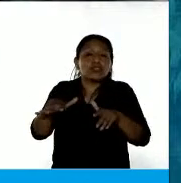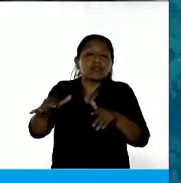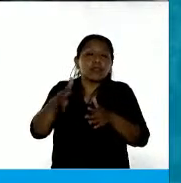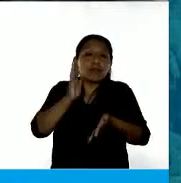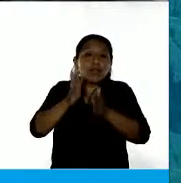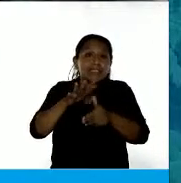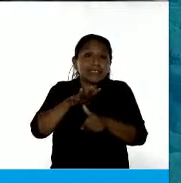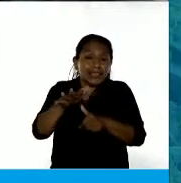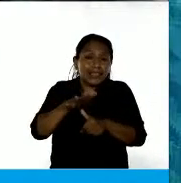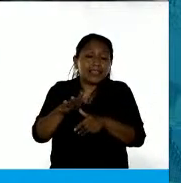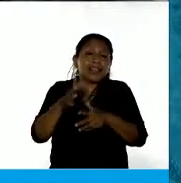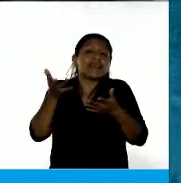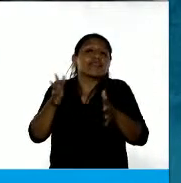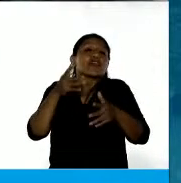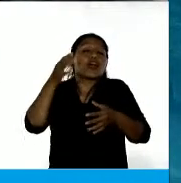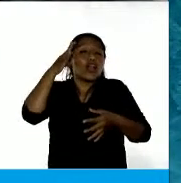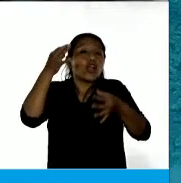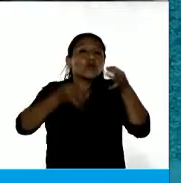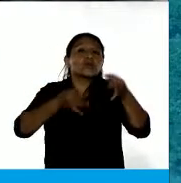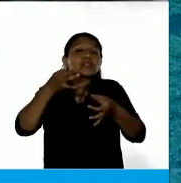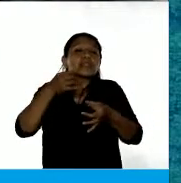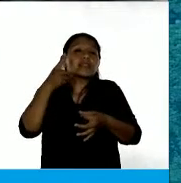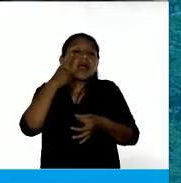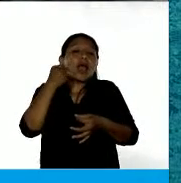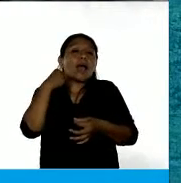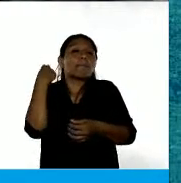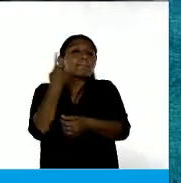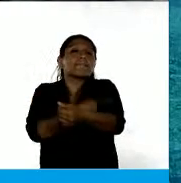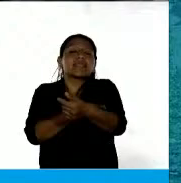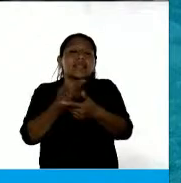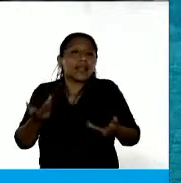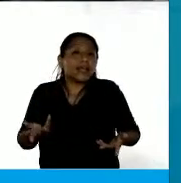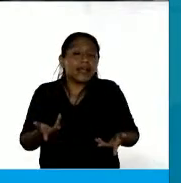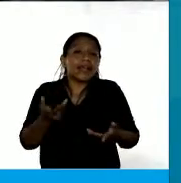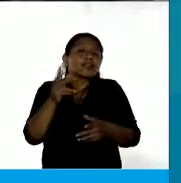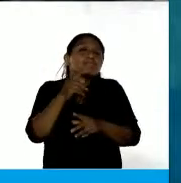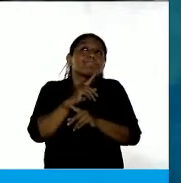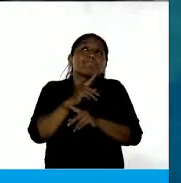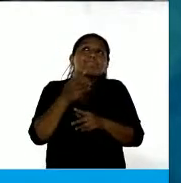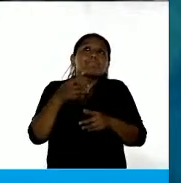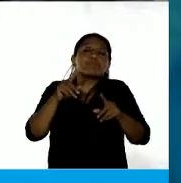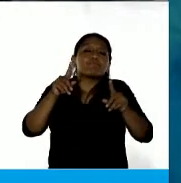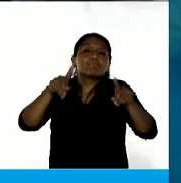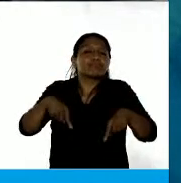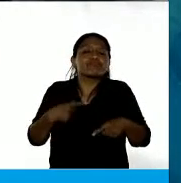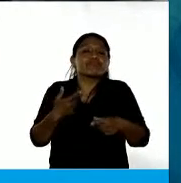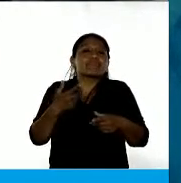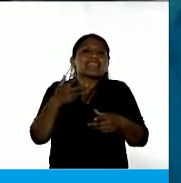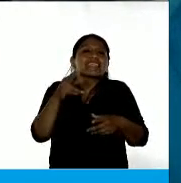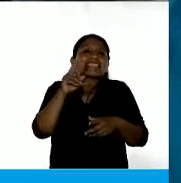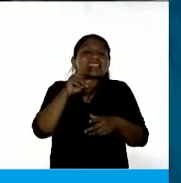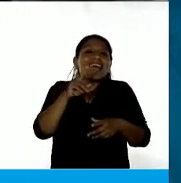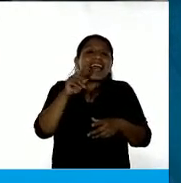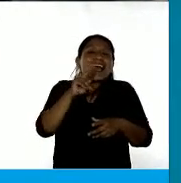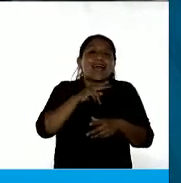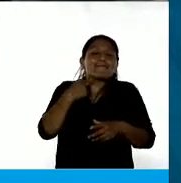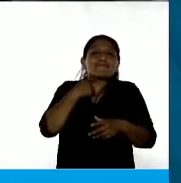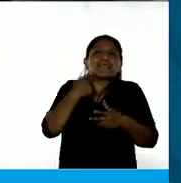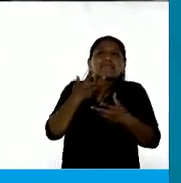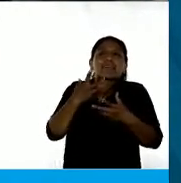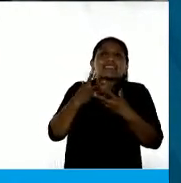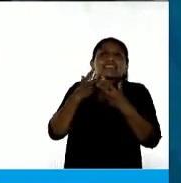eso es la justicia patriarcal, es no entender que esa víctima hizo uso de su defensa,